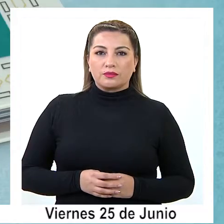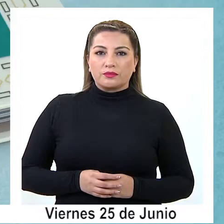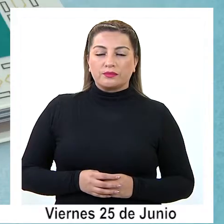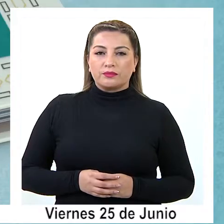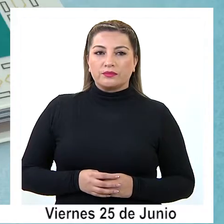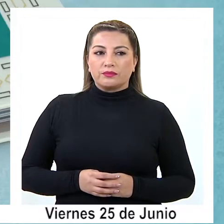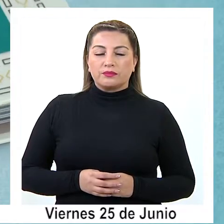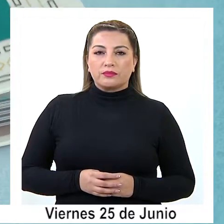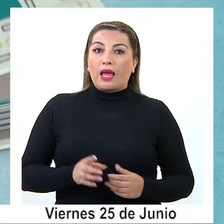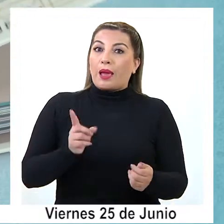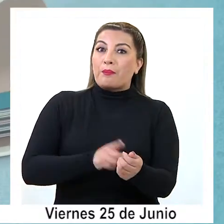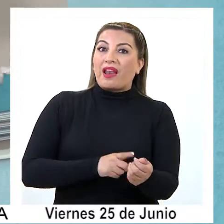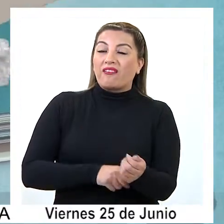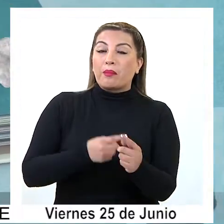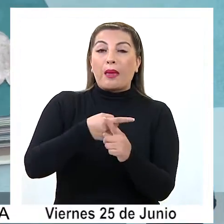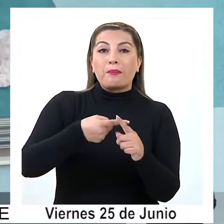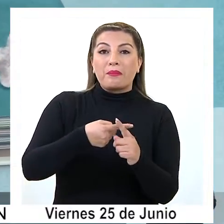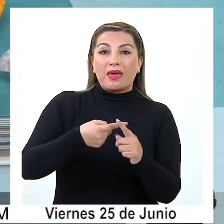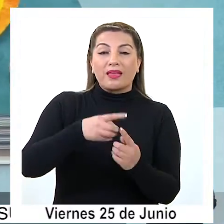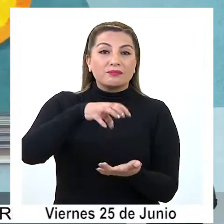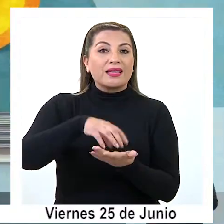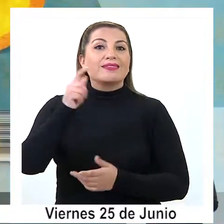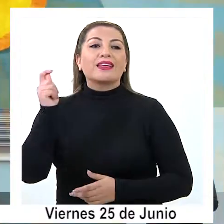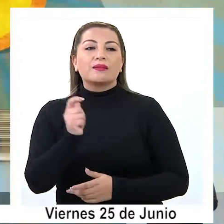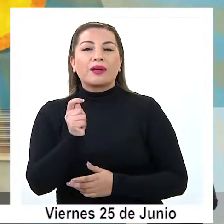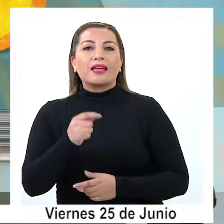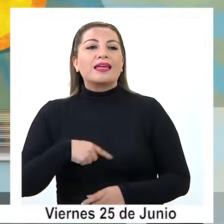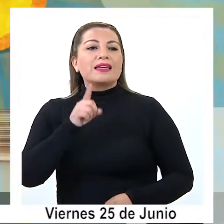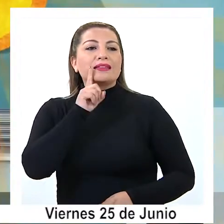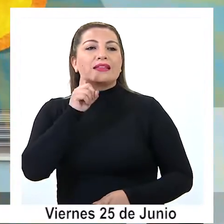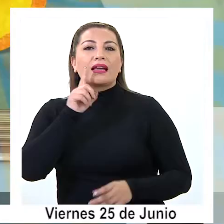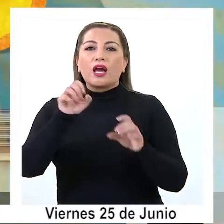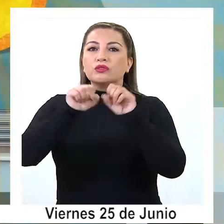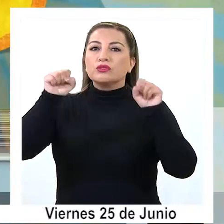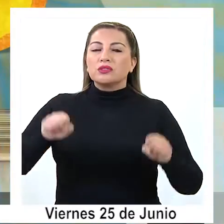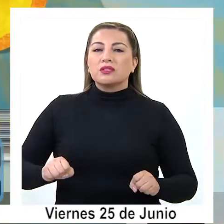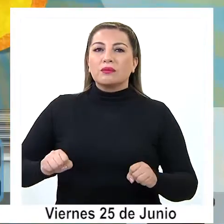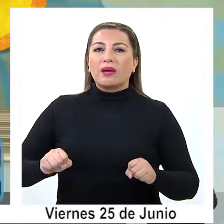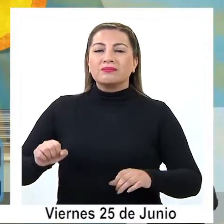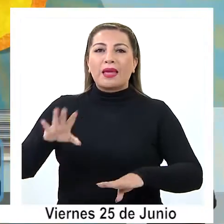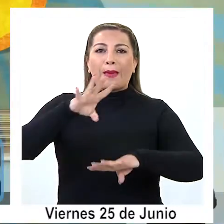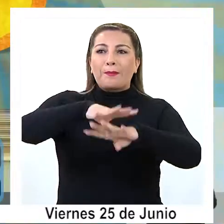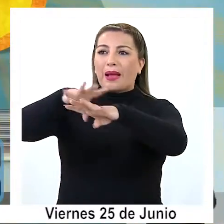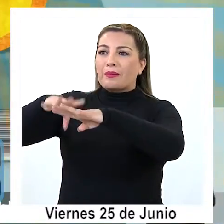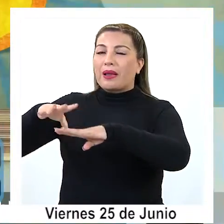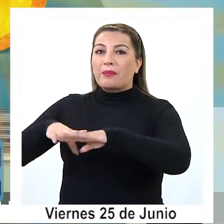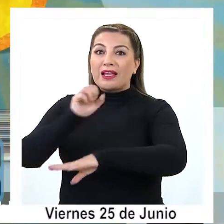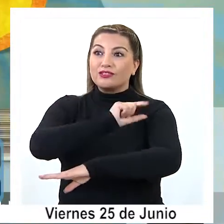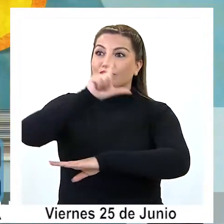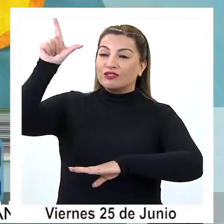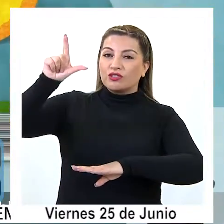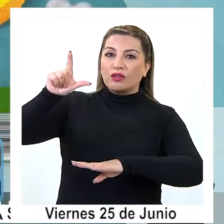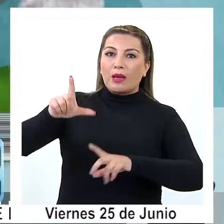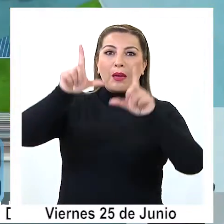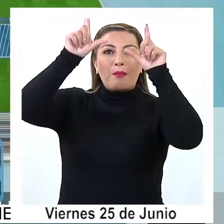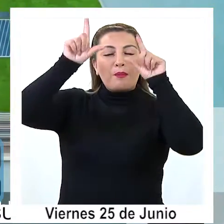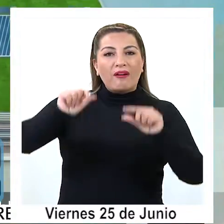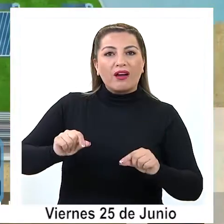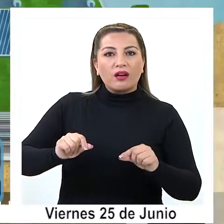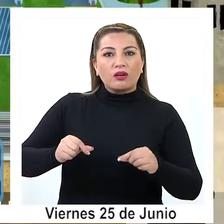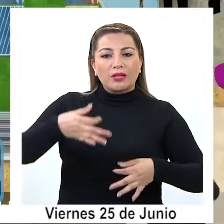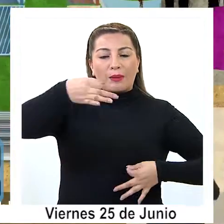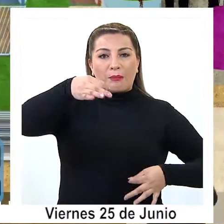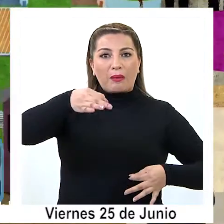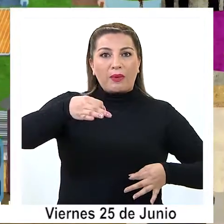Para que familias de clase media de nuestra región adquieran sistemas fotovolcaicos y logren disminuir sus gastos en las